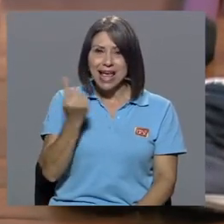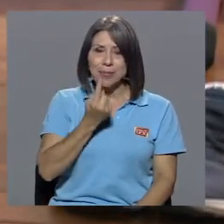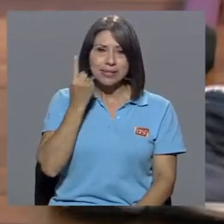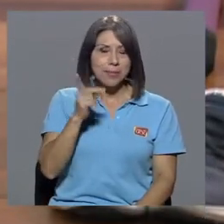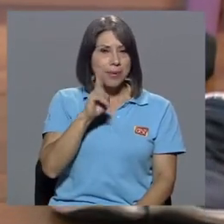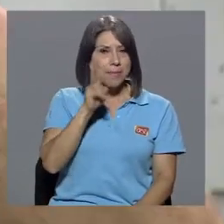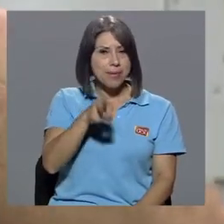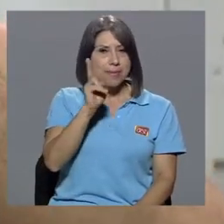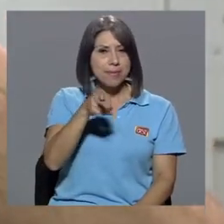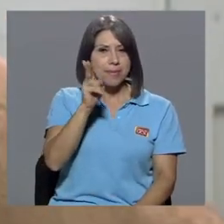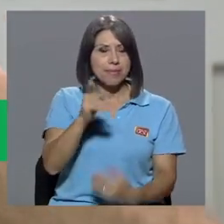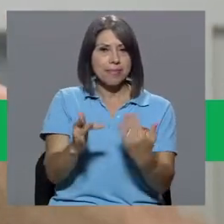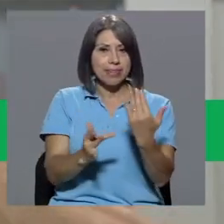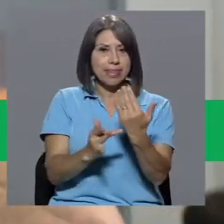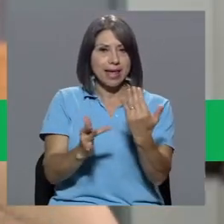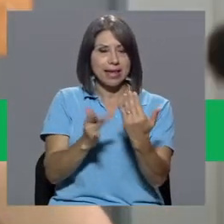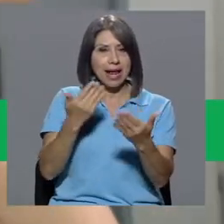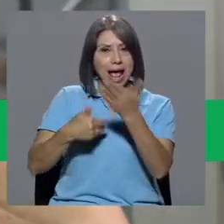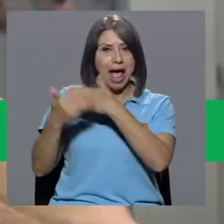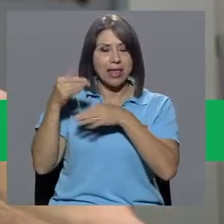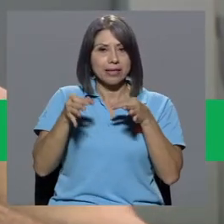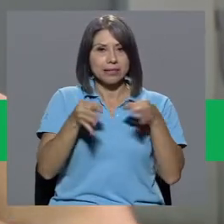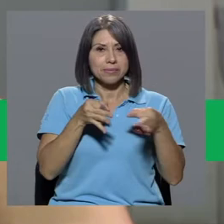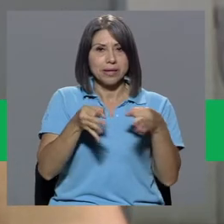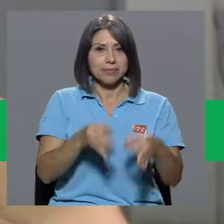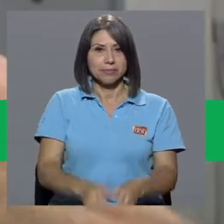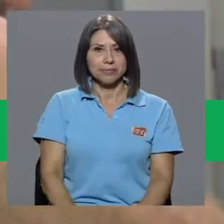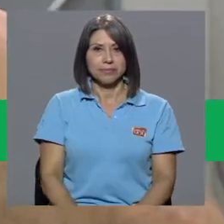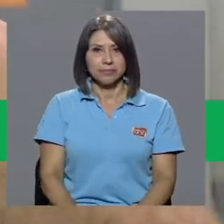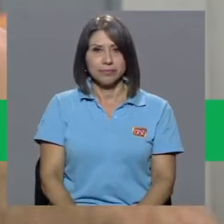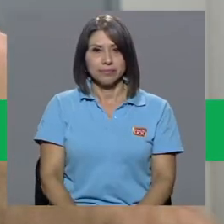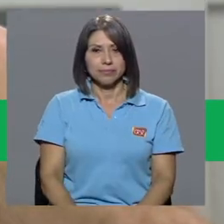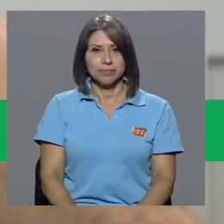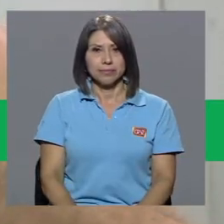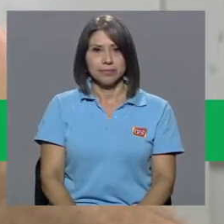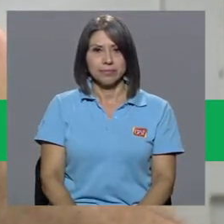manteniendo siempre la misma técnica de nuestra sentadilla anterior.